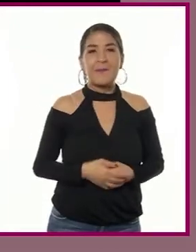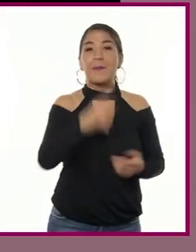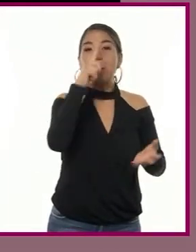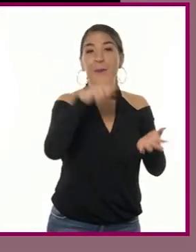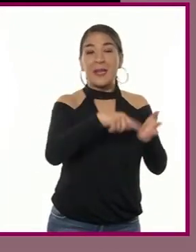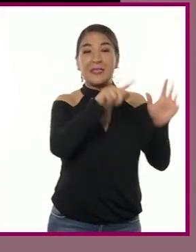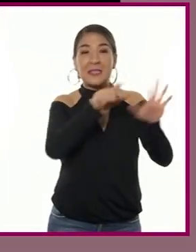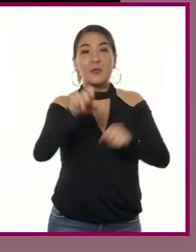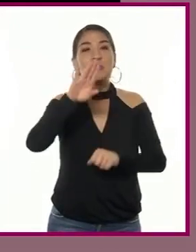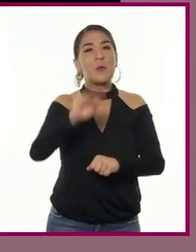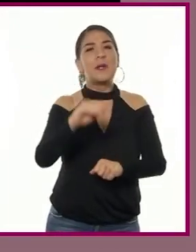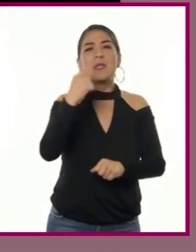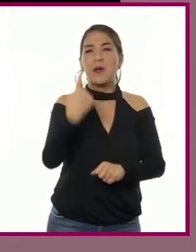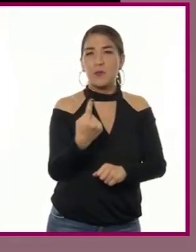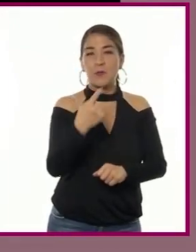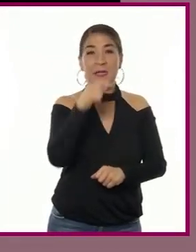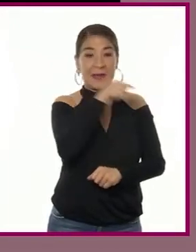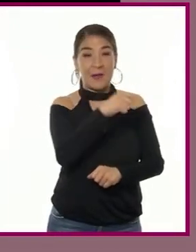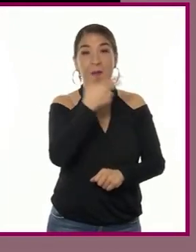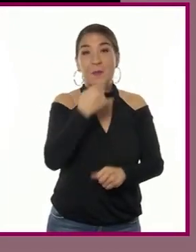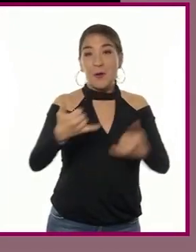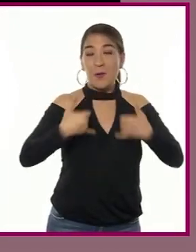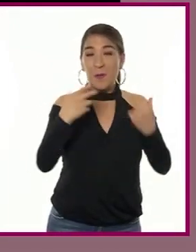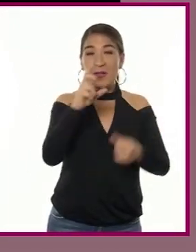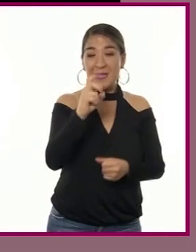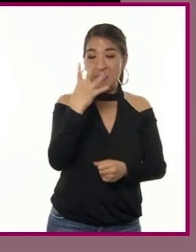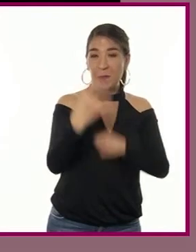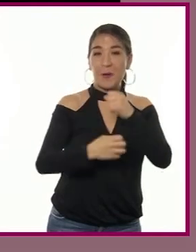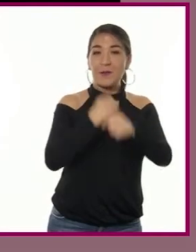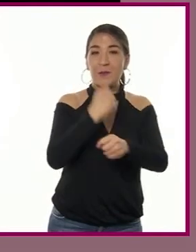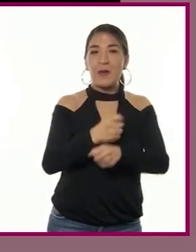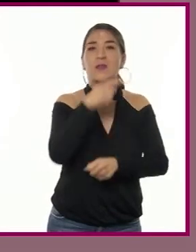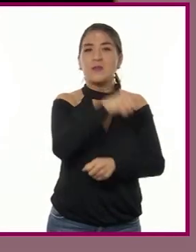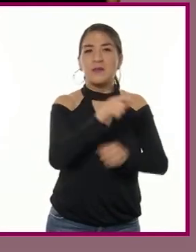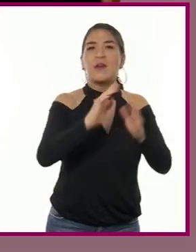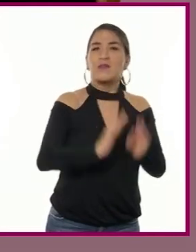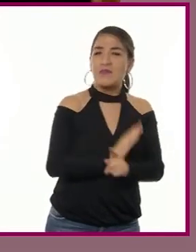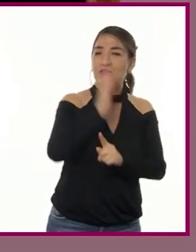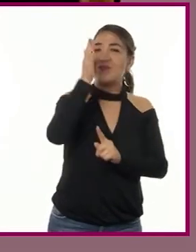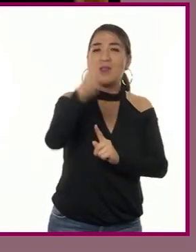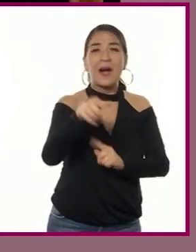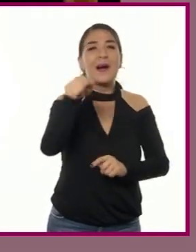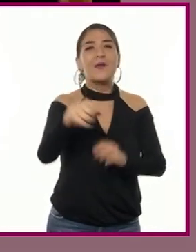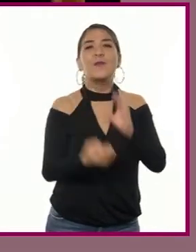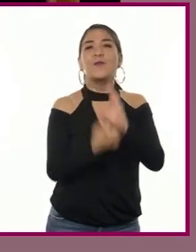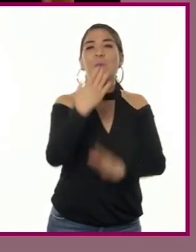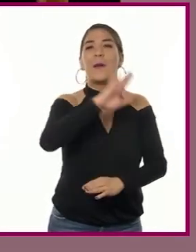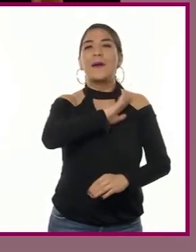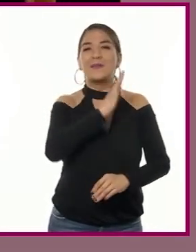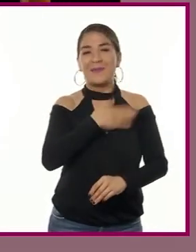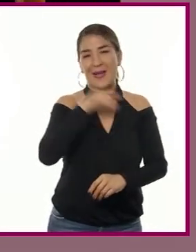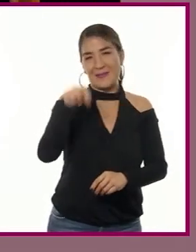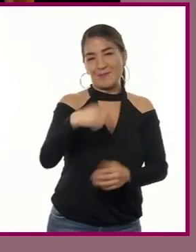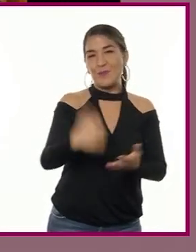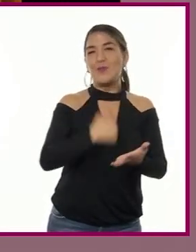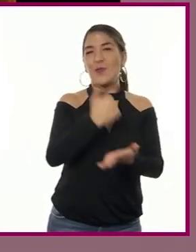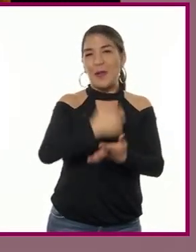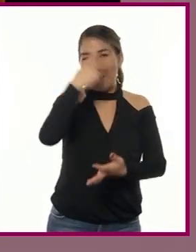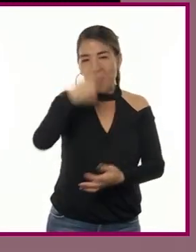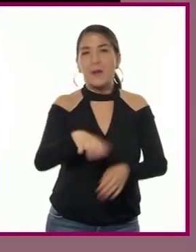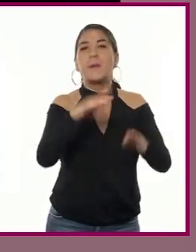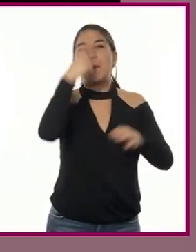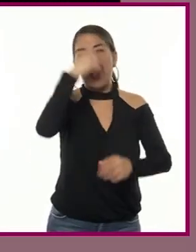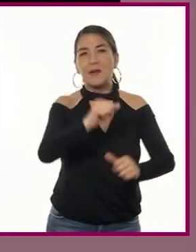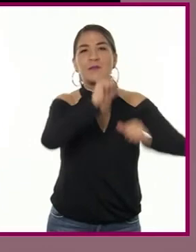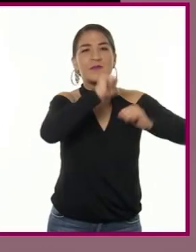En 1791, a los 34 años, Tolzá viajó a la Nueva España para asumir el cargo, bajo la encomienda